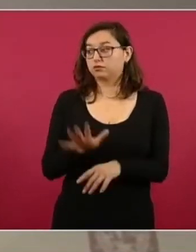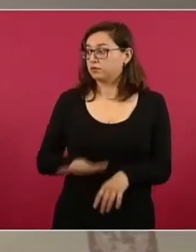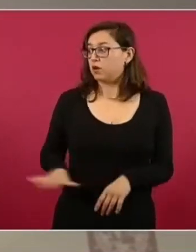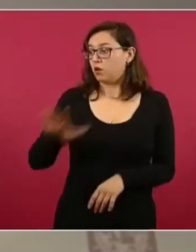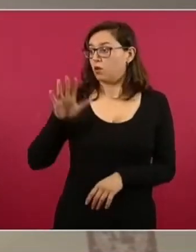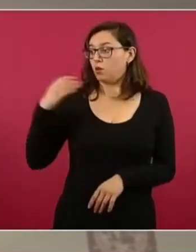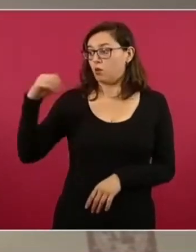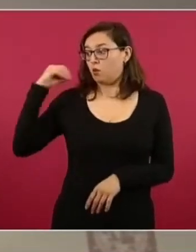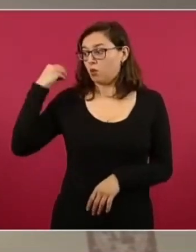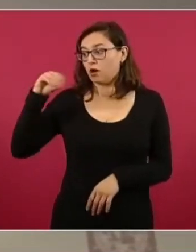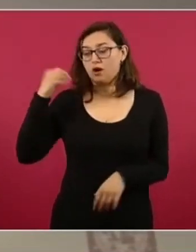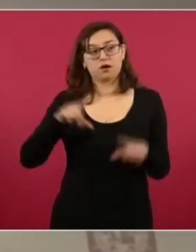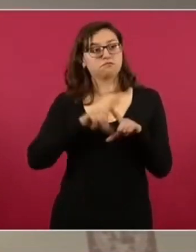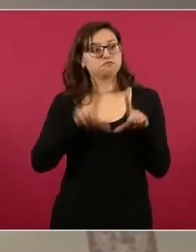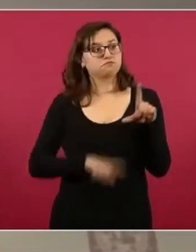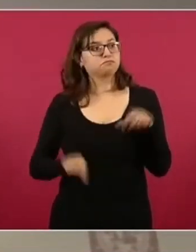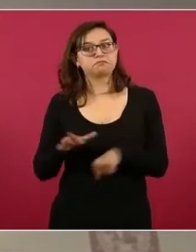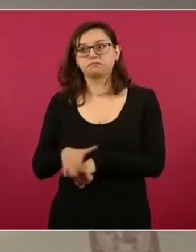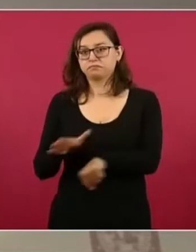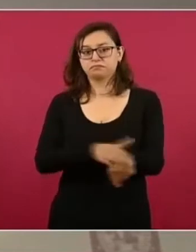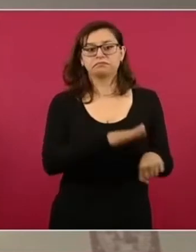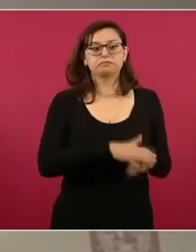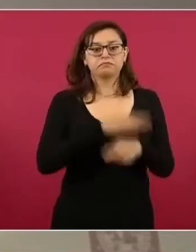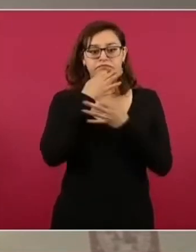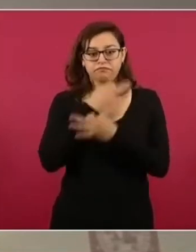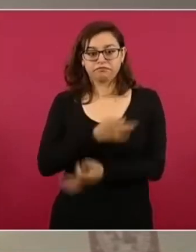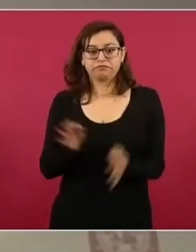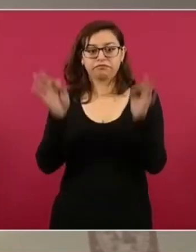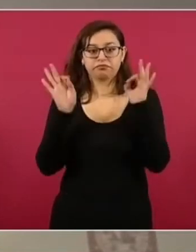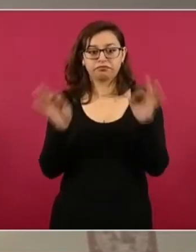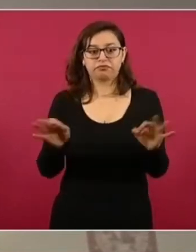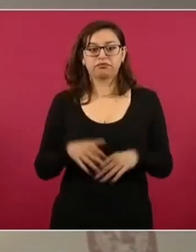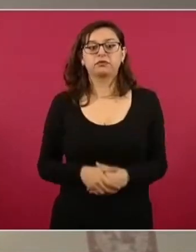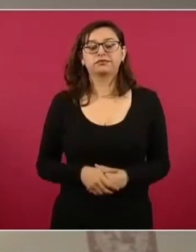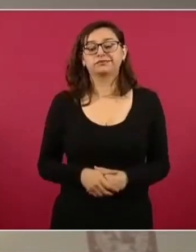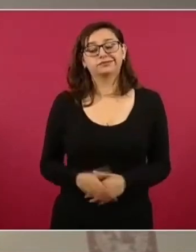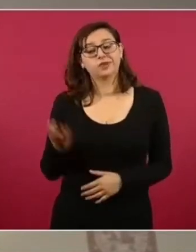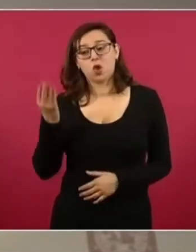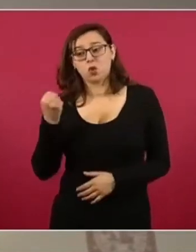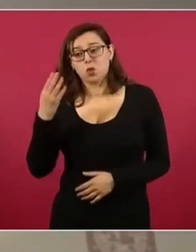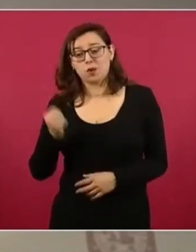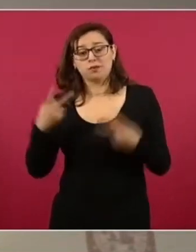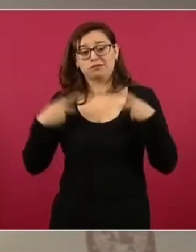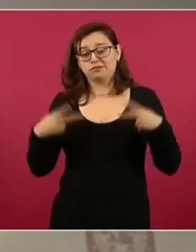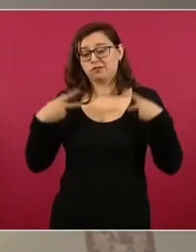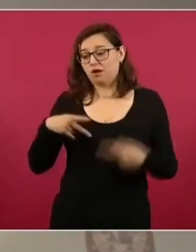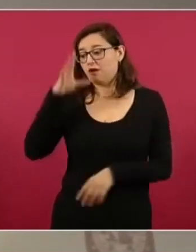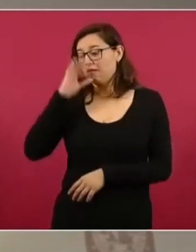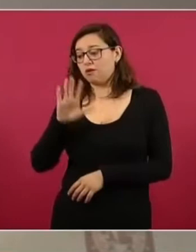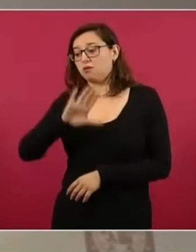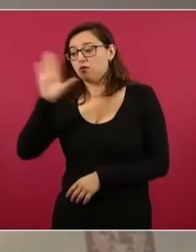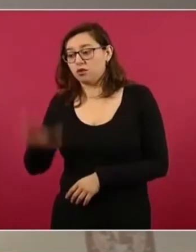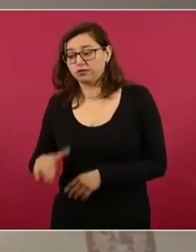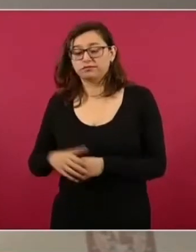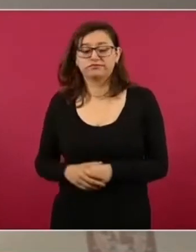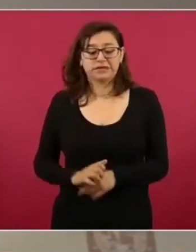sigue habiendo nueve defunciones con cinco desaparecidos. El día